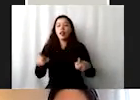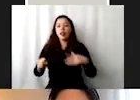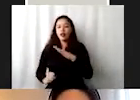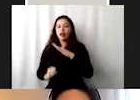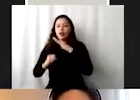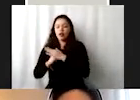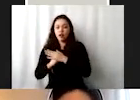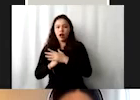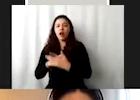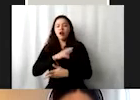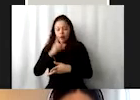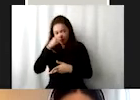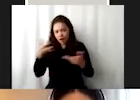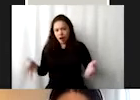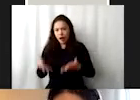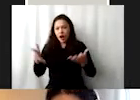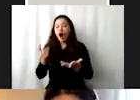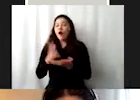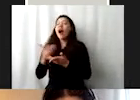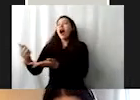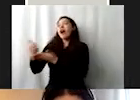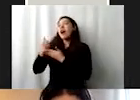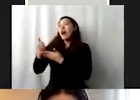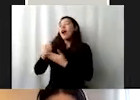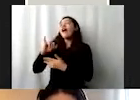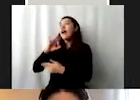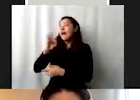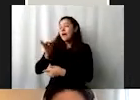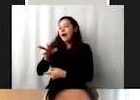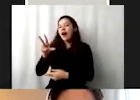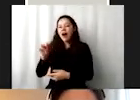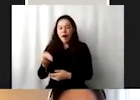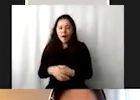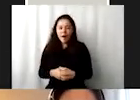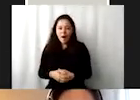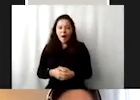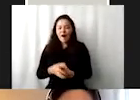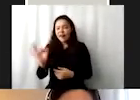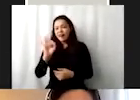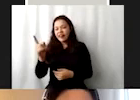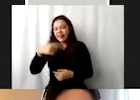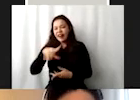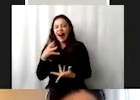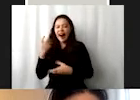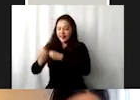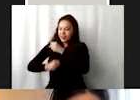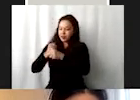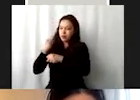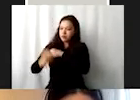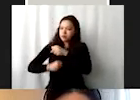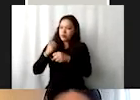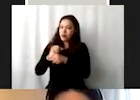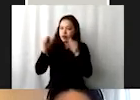receptores de la ayuda al desarrollo. Quien, a lo mejor, entre ustedes que tienen muchos años en sociedad civil,